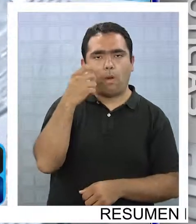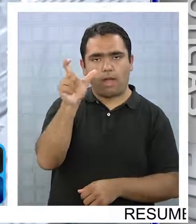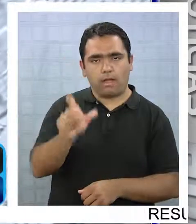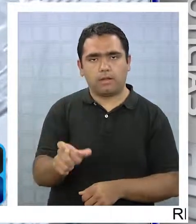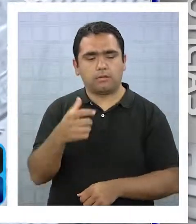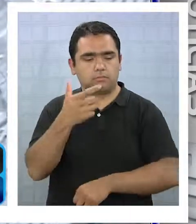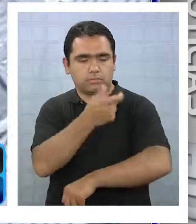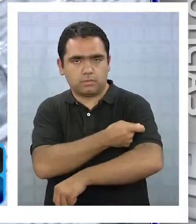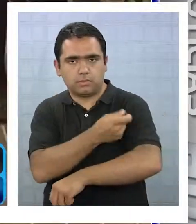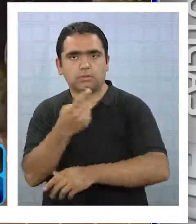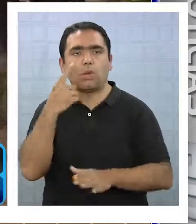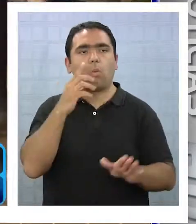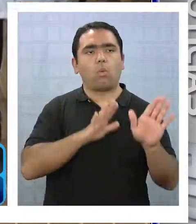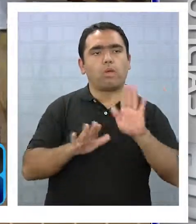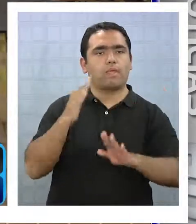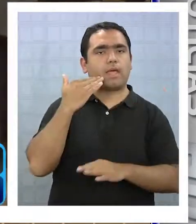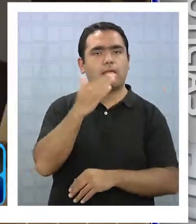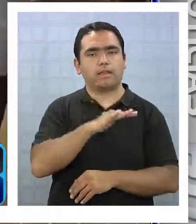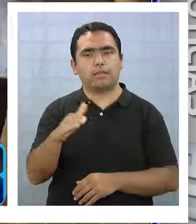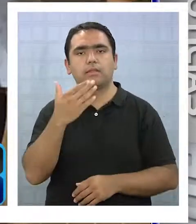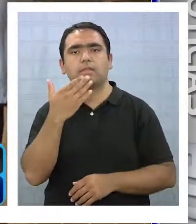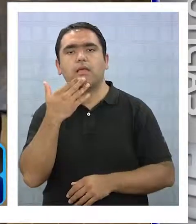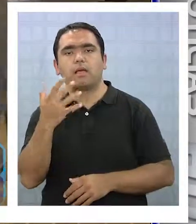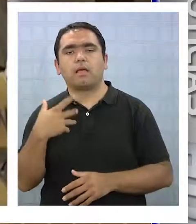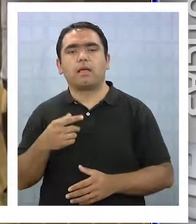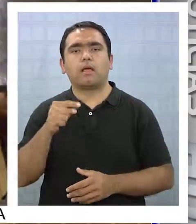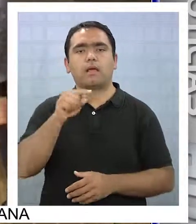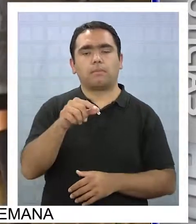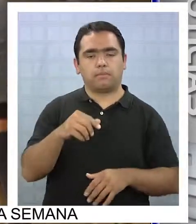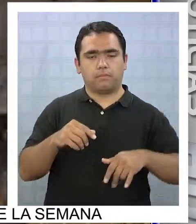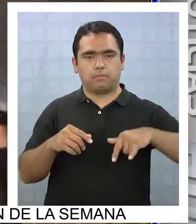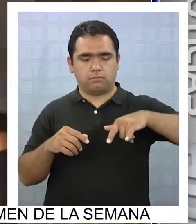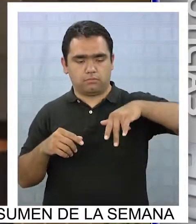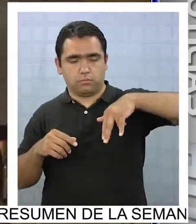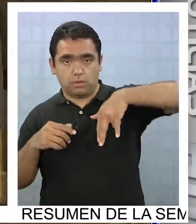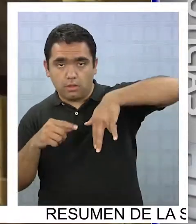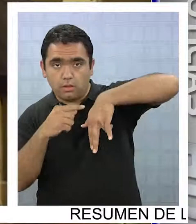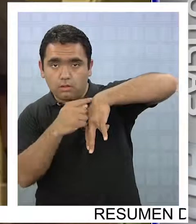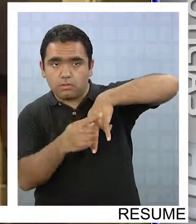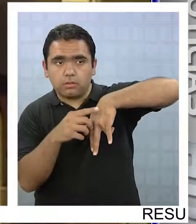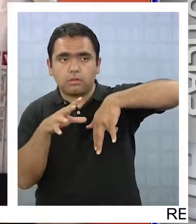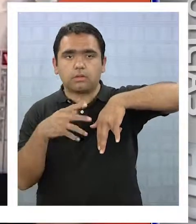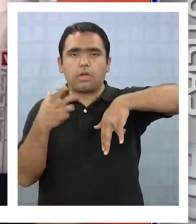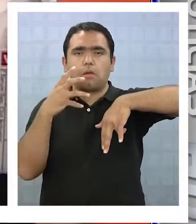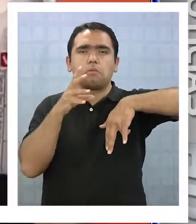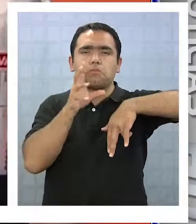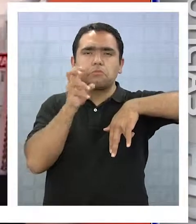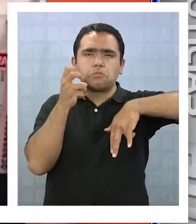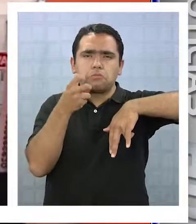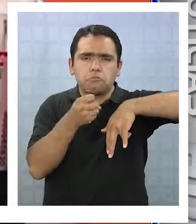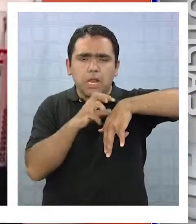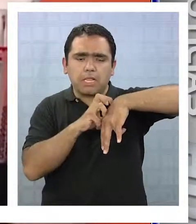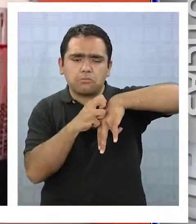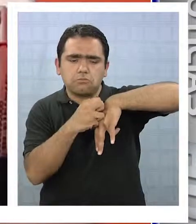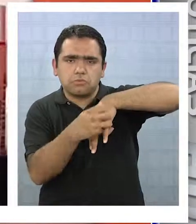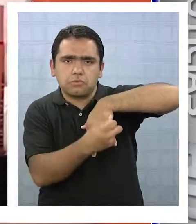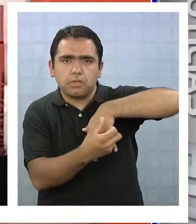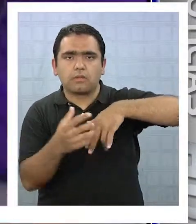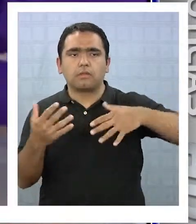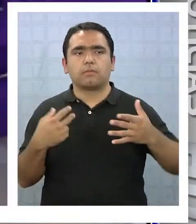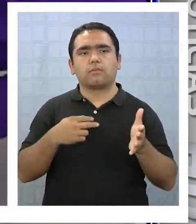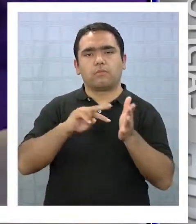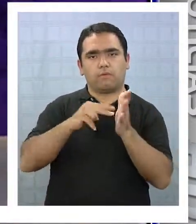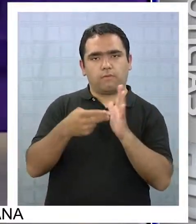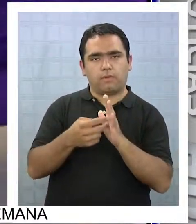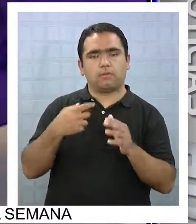cepas del virus y contra las verrugas que aparecen en los genitales, que son enfermedades comunes de transmisión sexual. Me